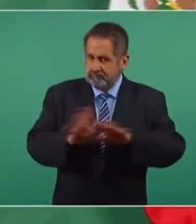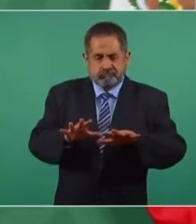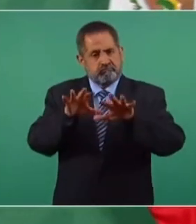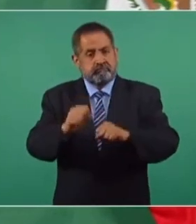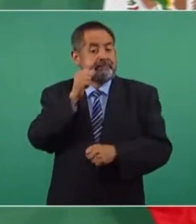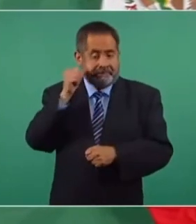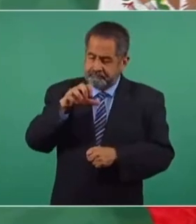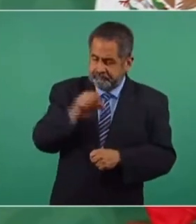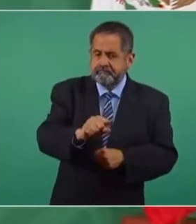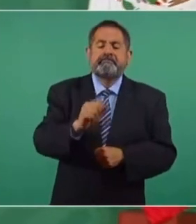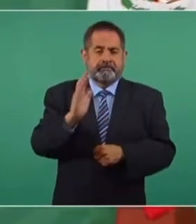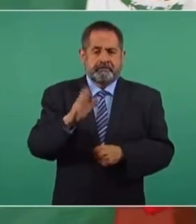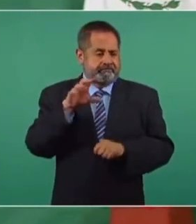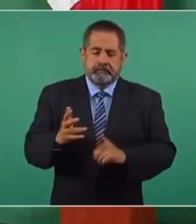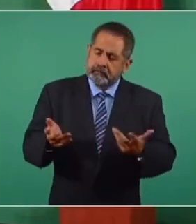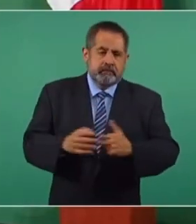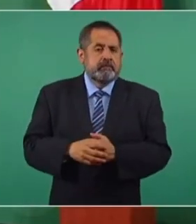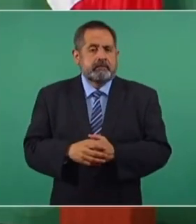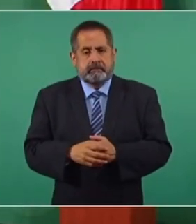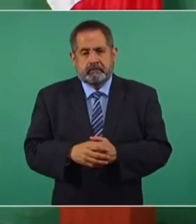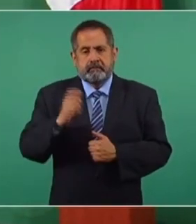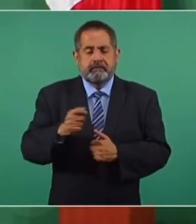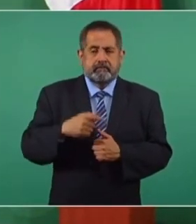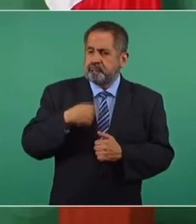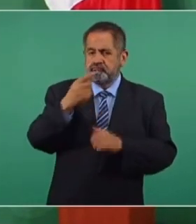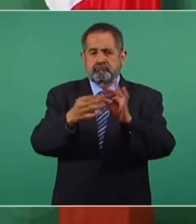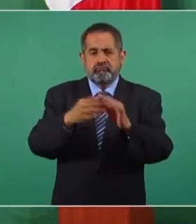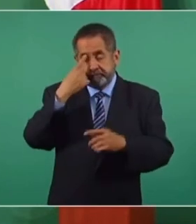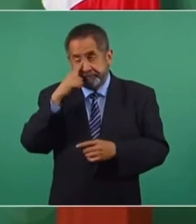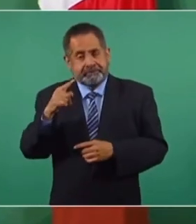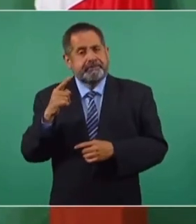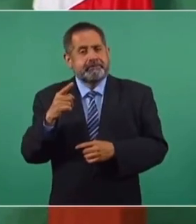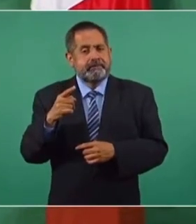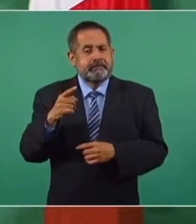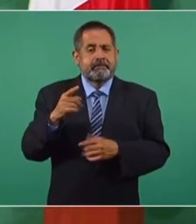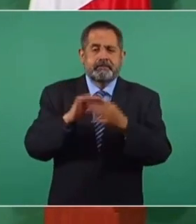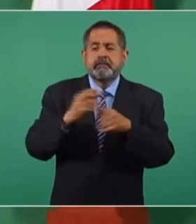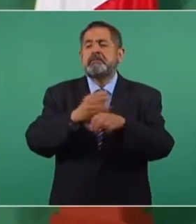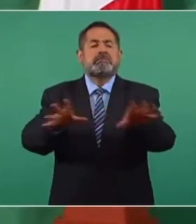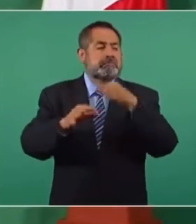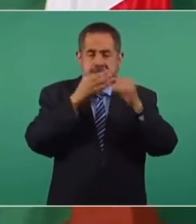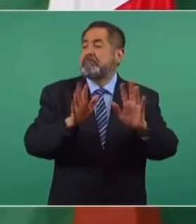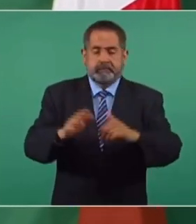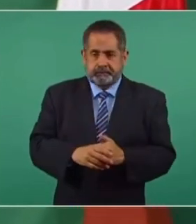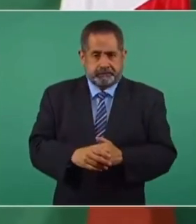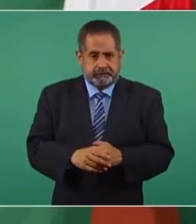ayer hubieron detenciones. Esto lo digo no para solo informar